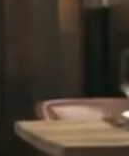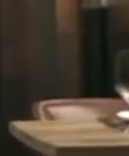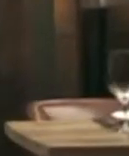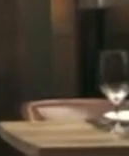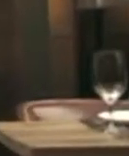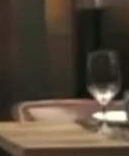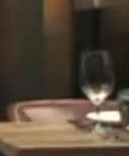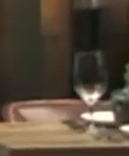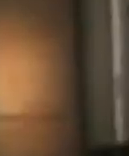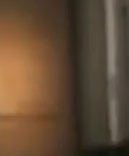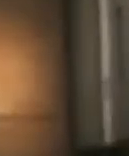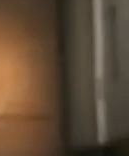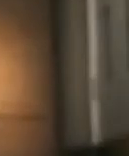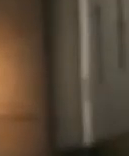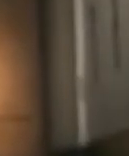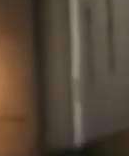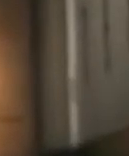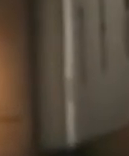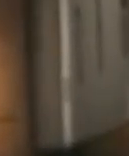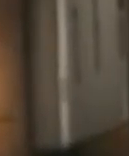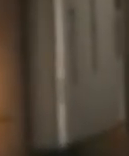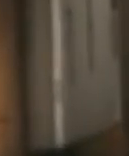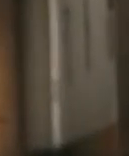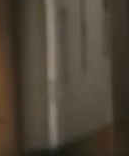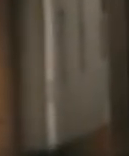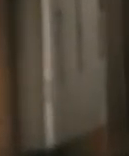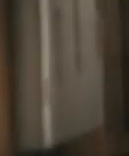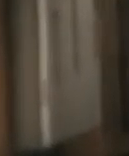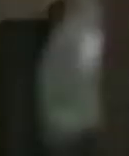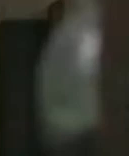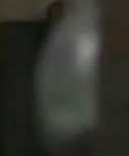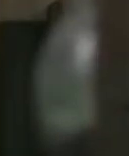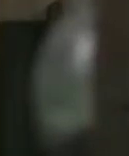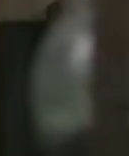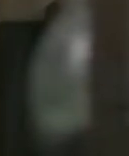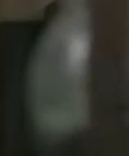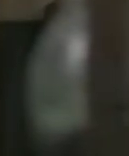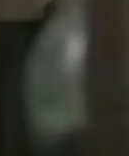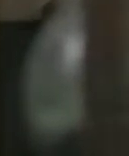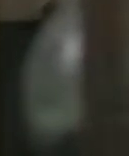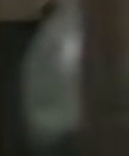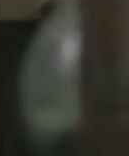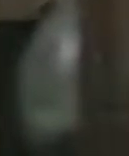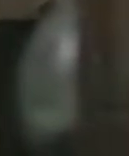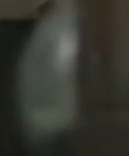No sabemos si hay una prueba de que la buena fortuna se esconde detrás de una puerta.